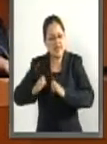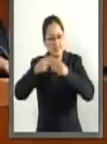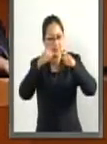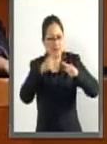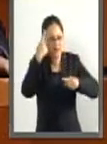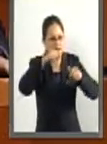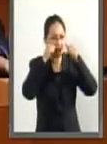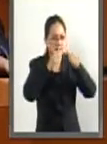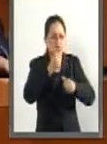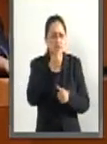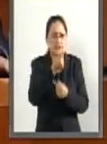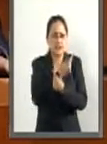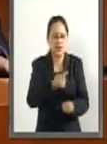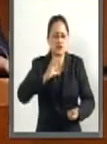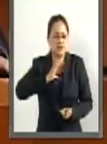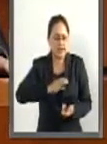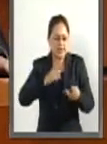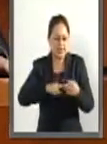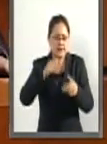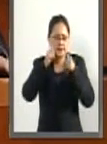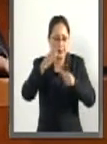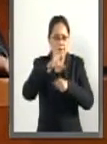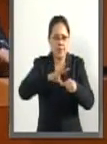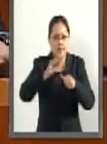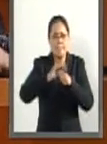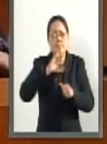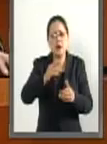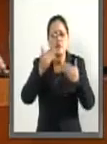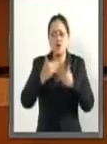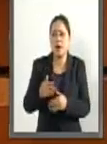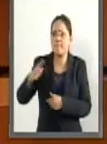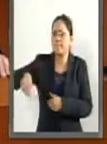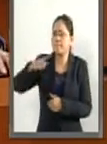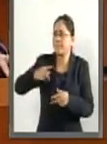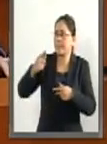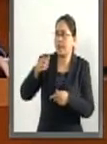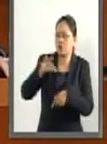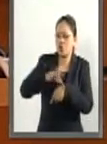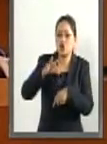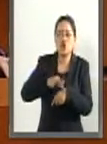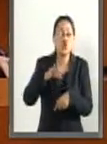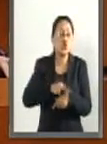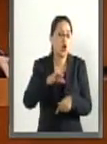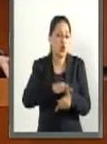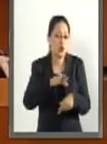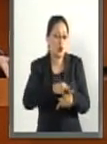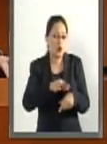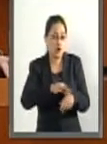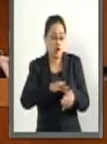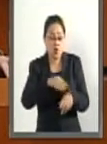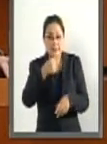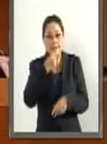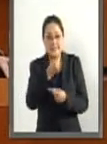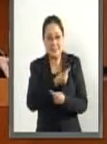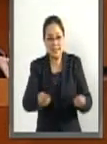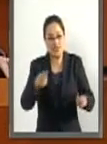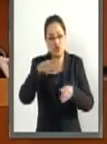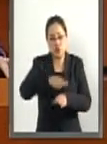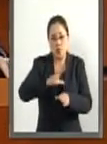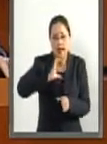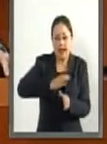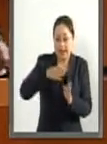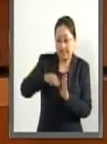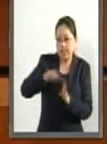del cáncer infantil. Aumentar la especialización en pediatría oncológica para el combate de cáncer infantil.